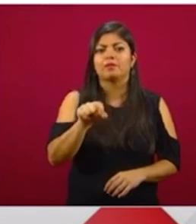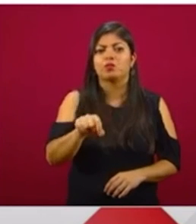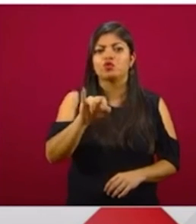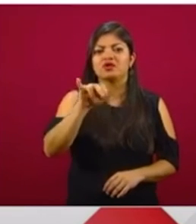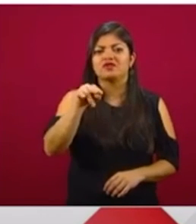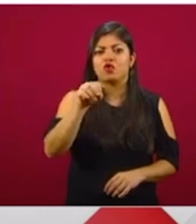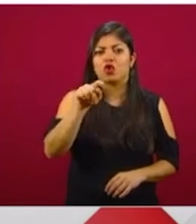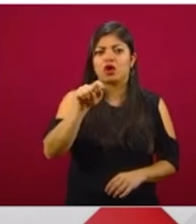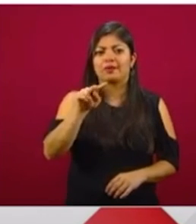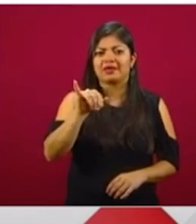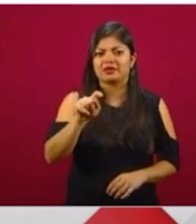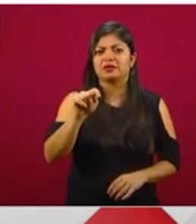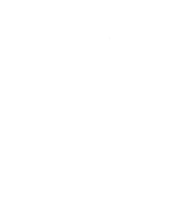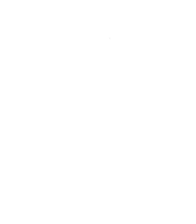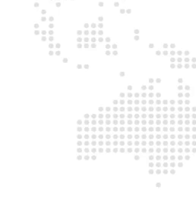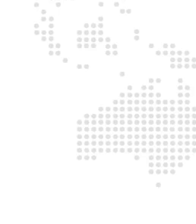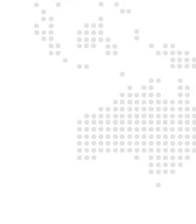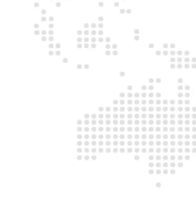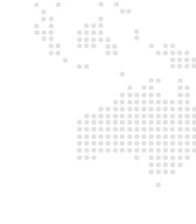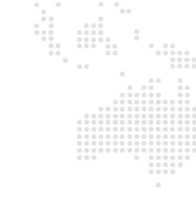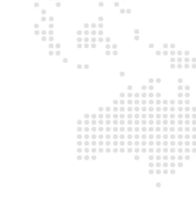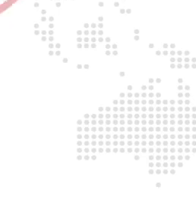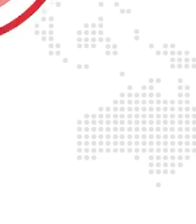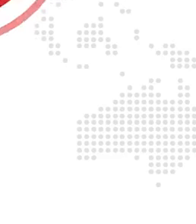.mx y ahí todos los trabajadores.